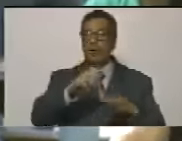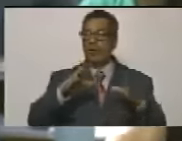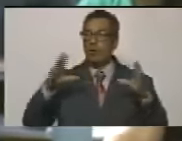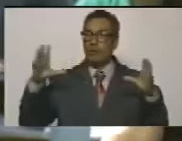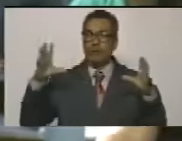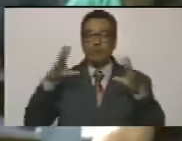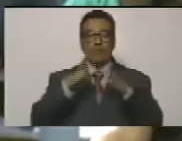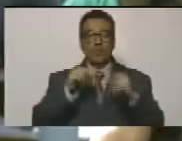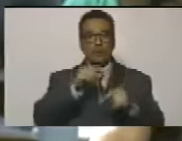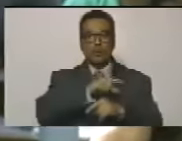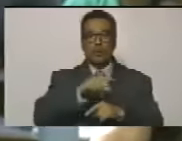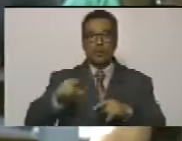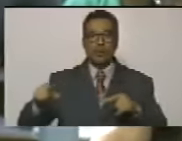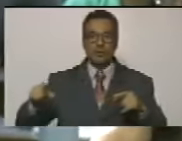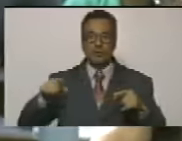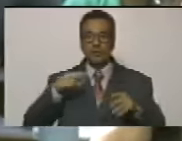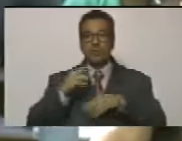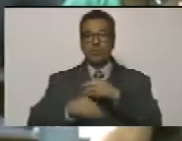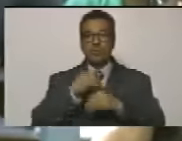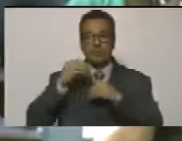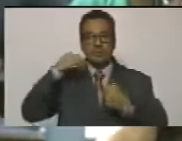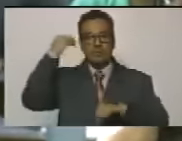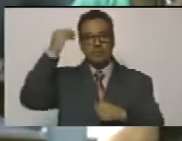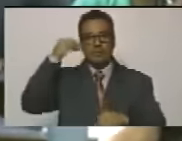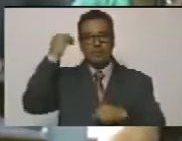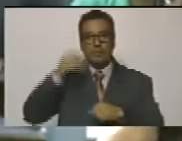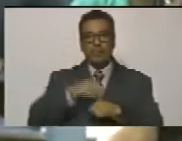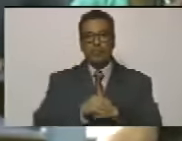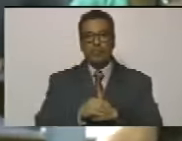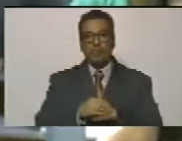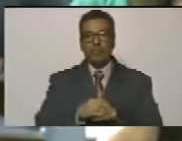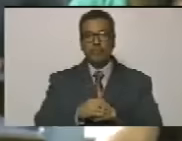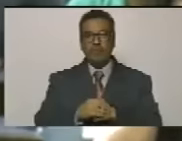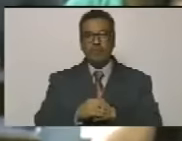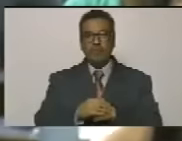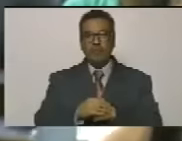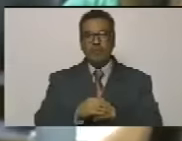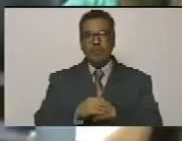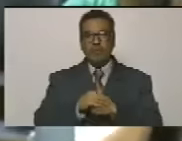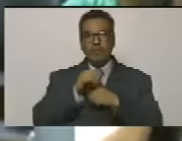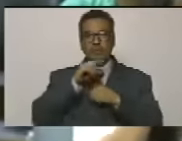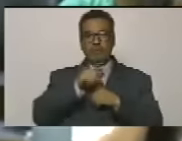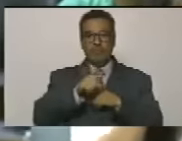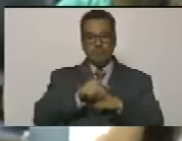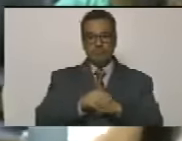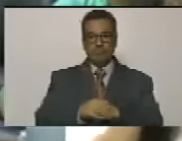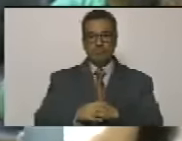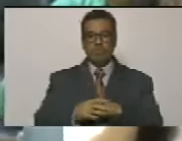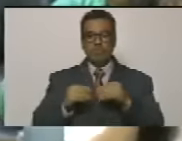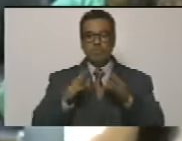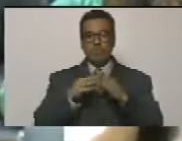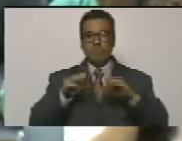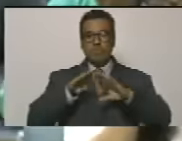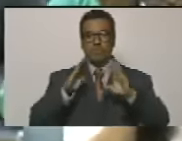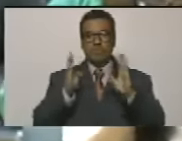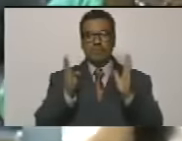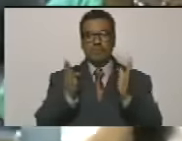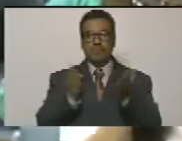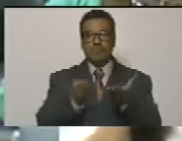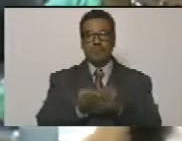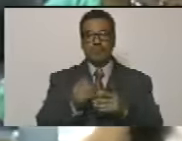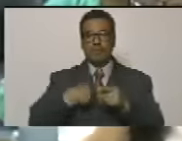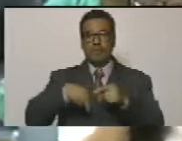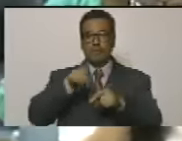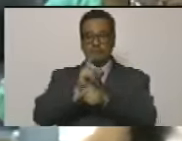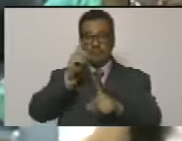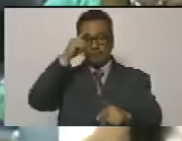aquellos que se consideran los hegemones de este del mundo con el único